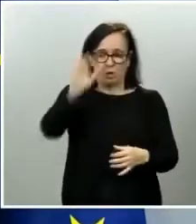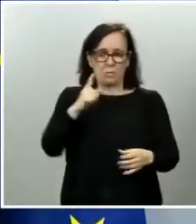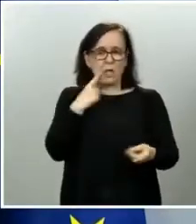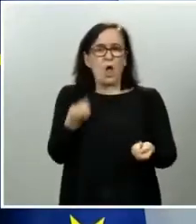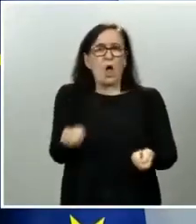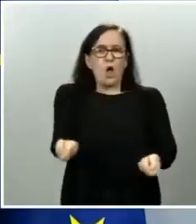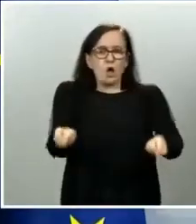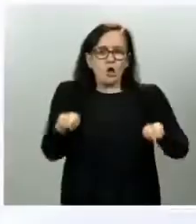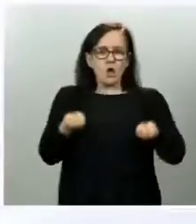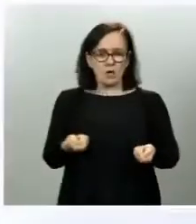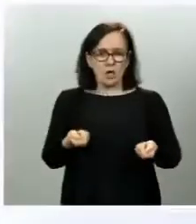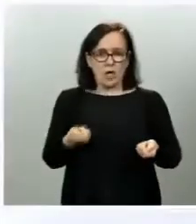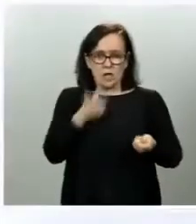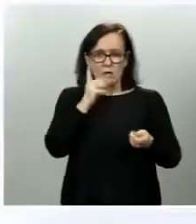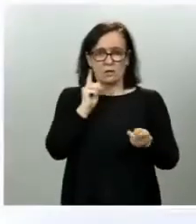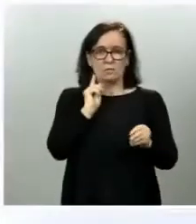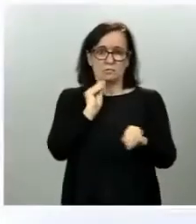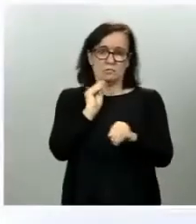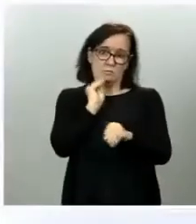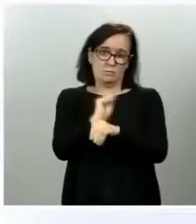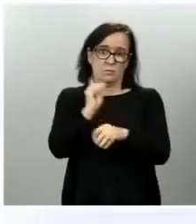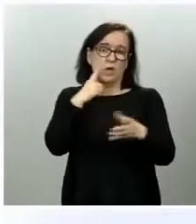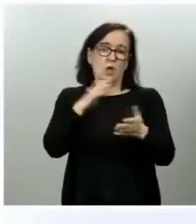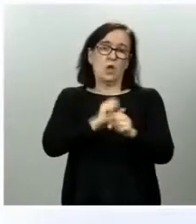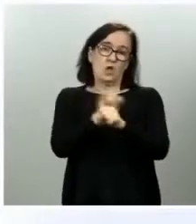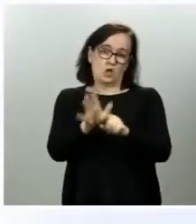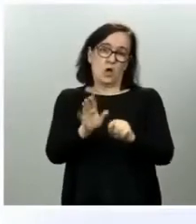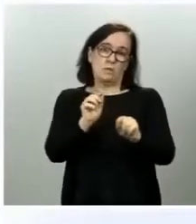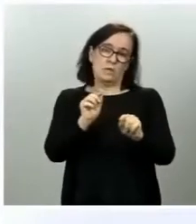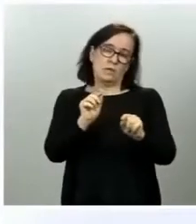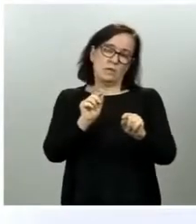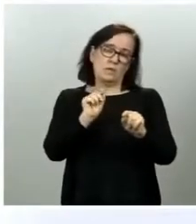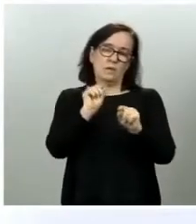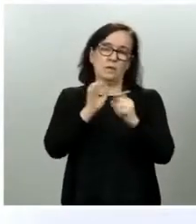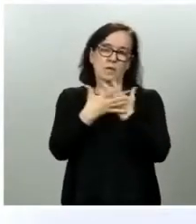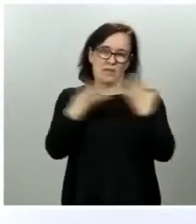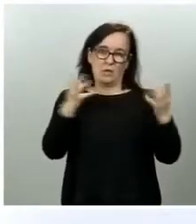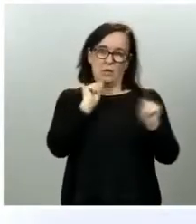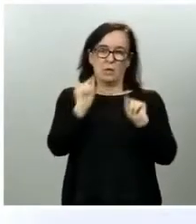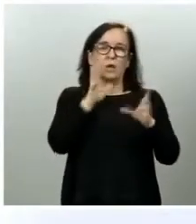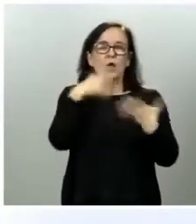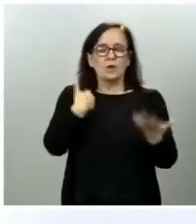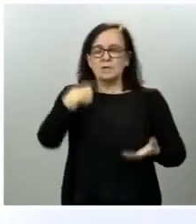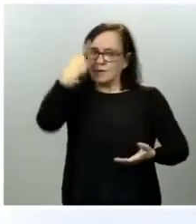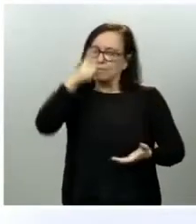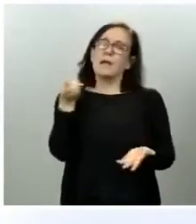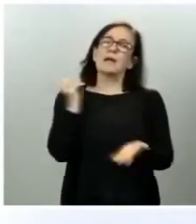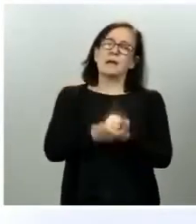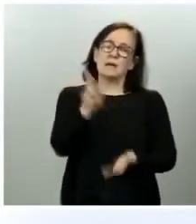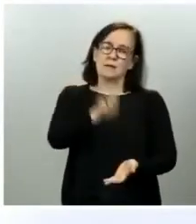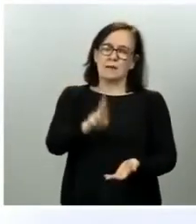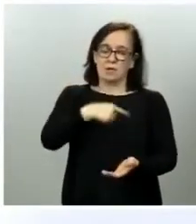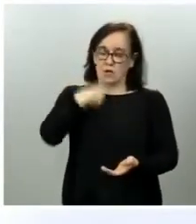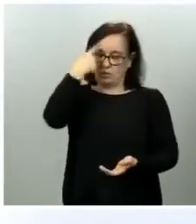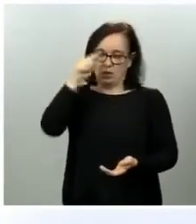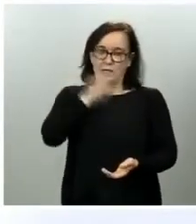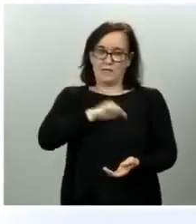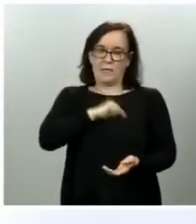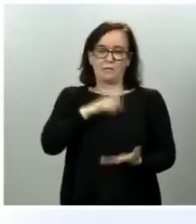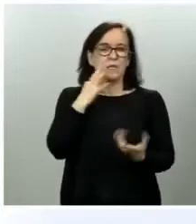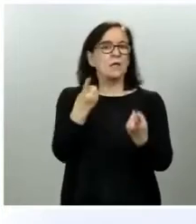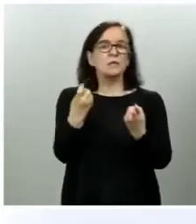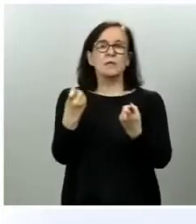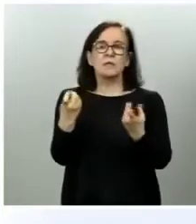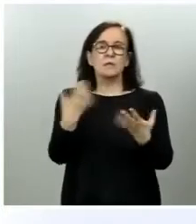COVID-19, pues será antes que después. Pero vuelvo a decir, todos somos conscientes y por eso estamos hablando de la necesidad de una